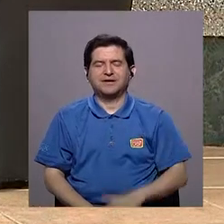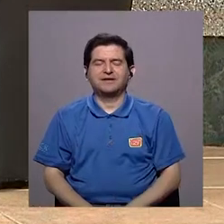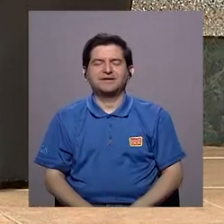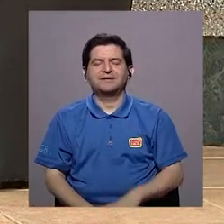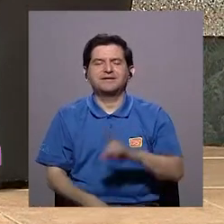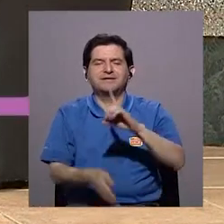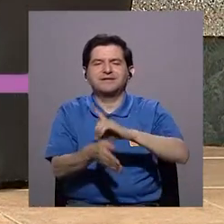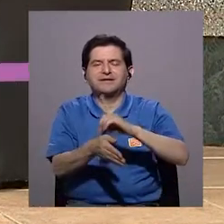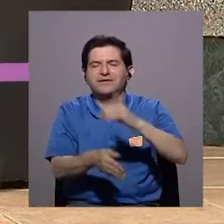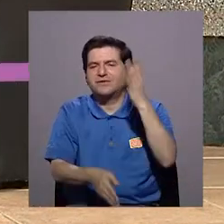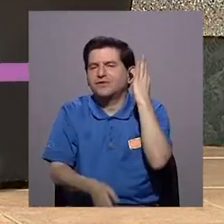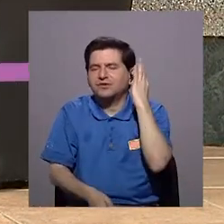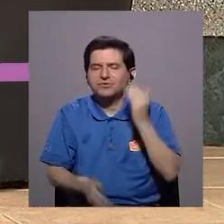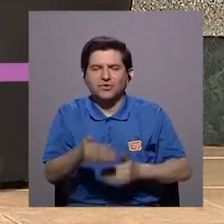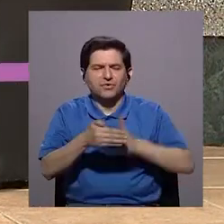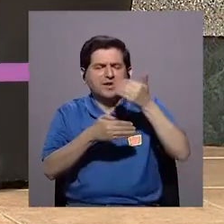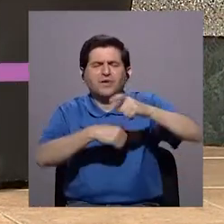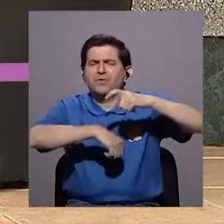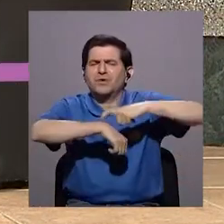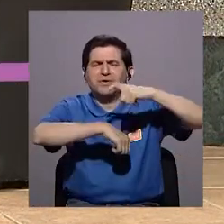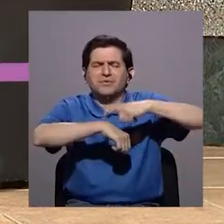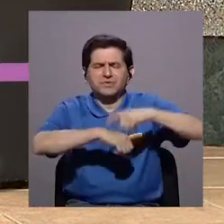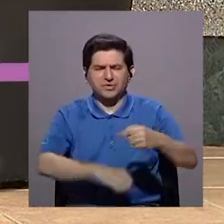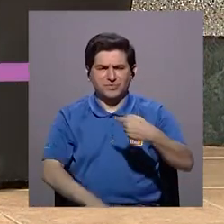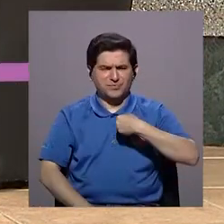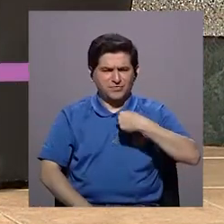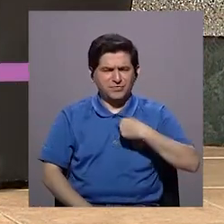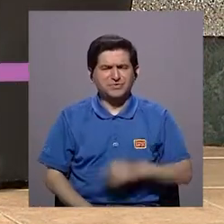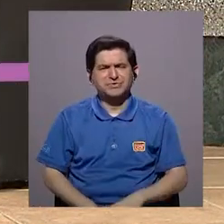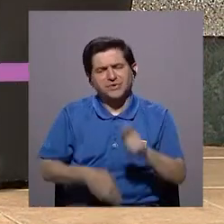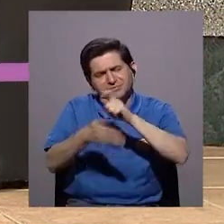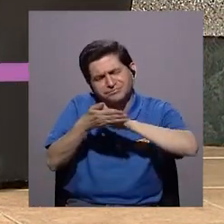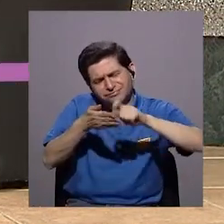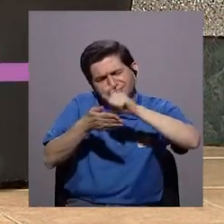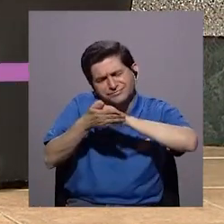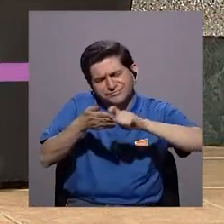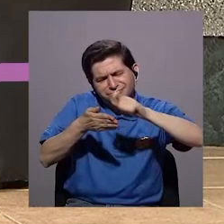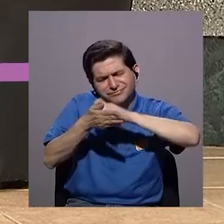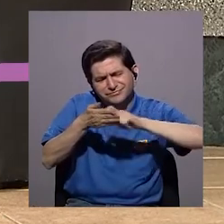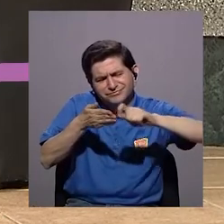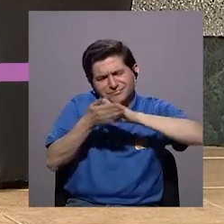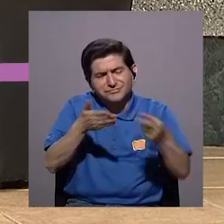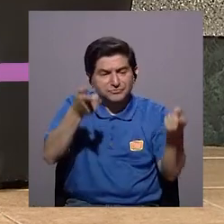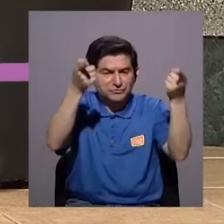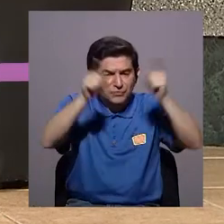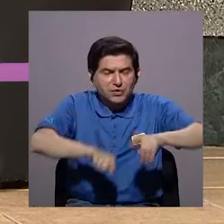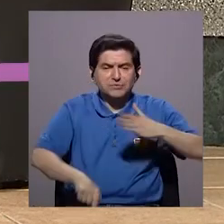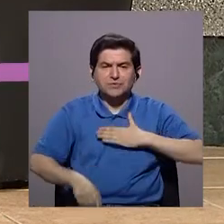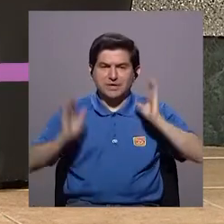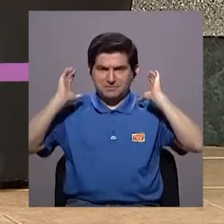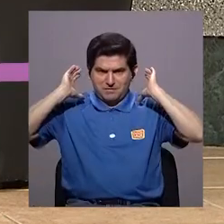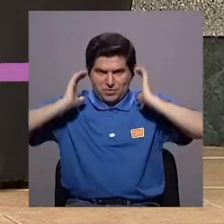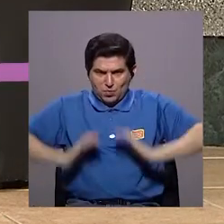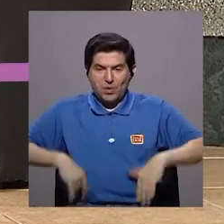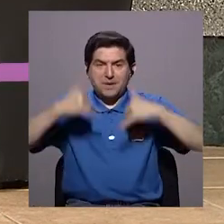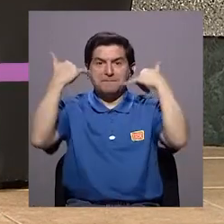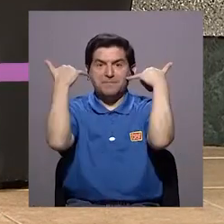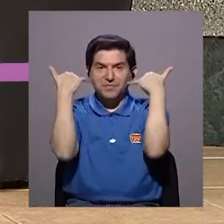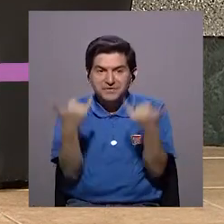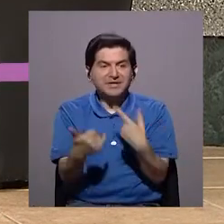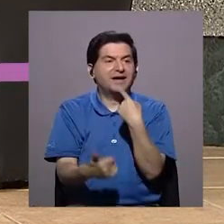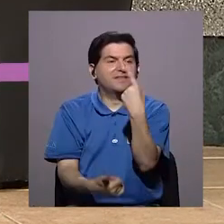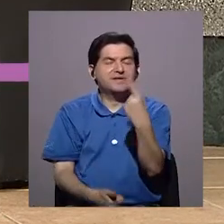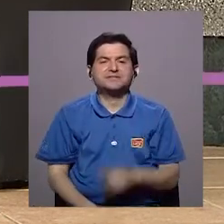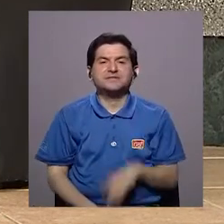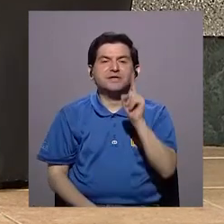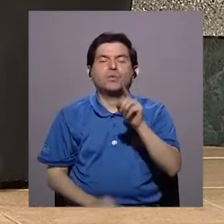Social. Doctora, después de cuánto tiempo en el que yo estoy anotando, registrando, verdad, lo que está pasando con mi cuerpo, ya